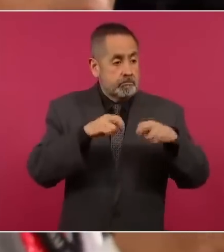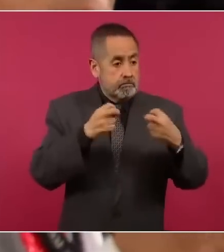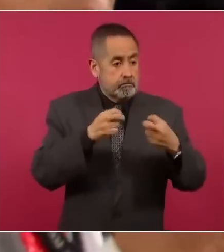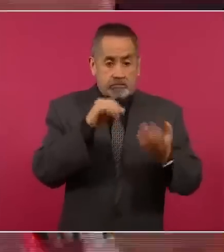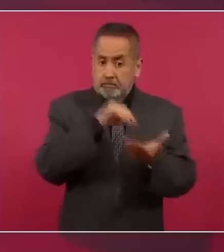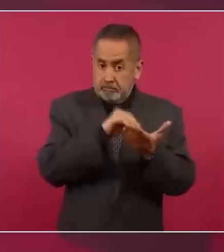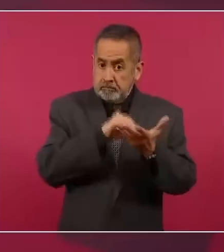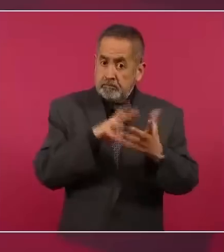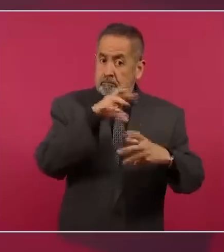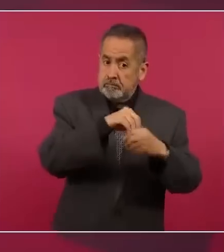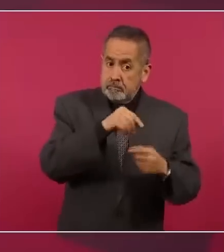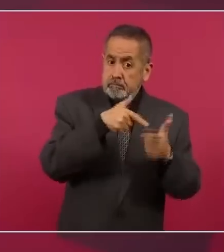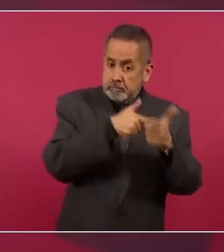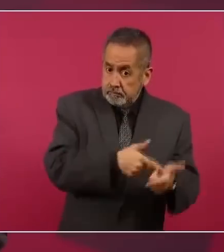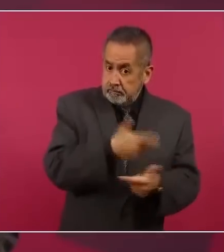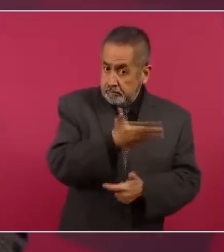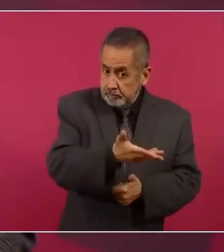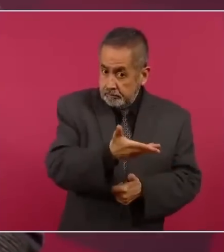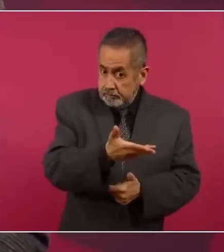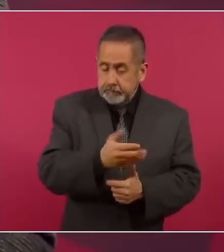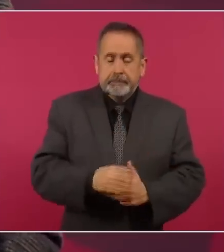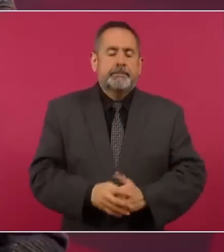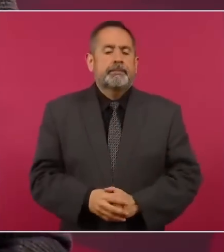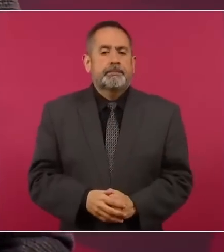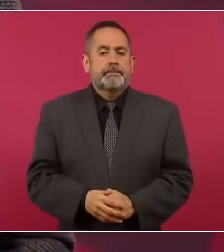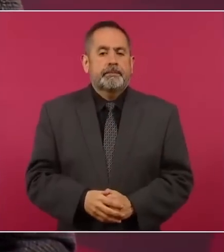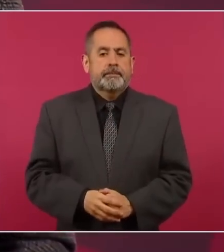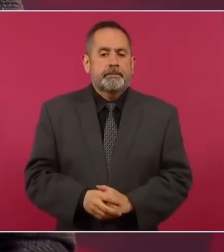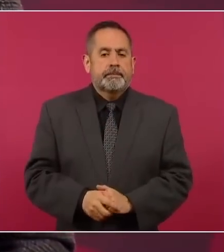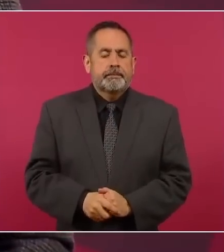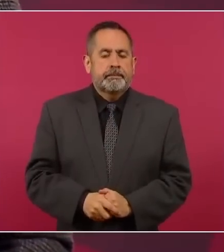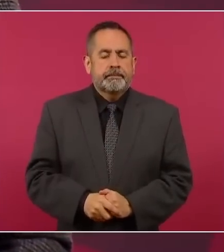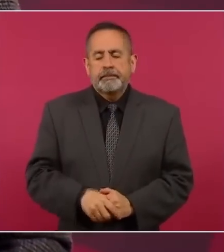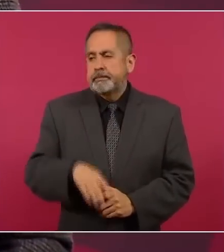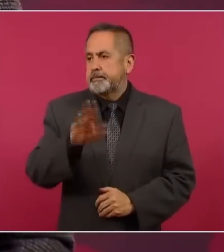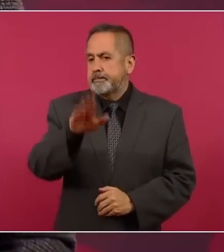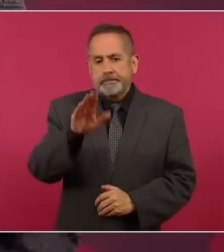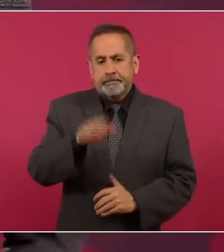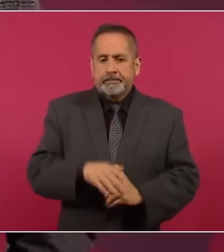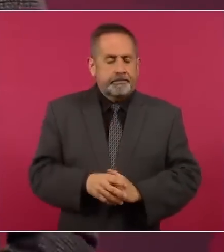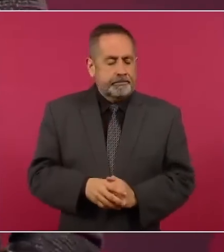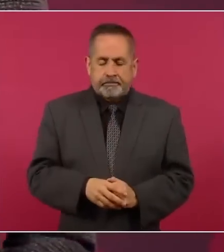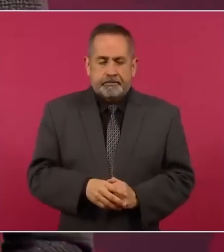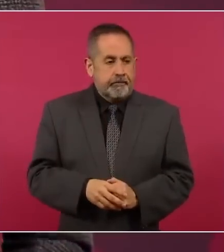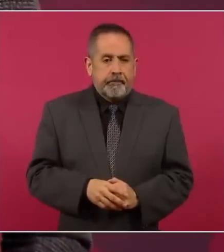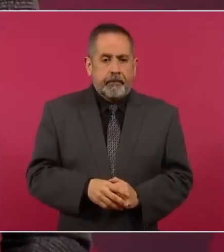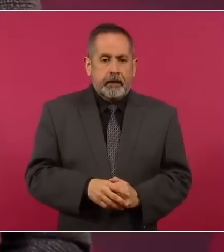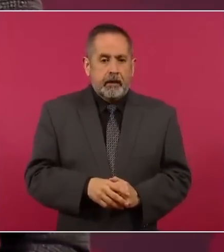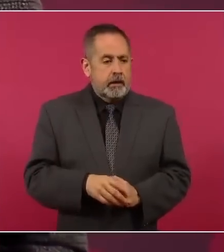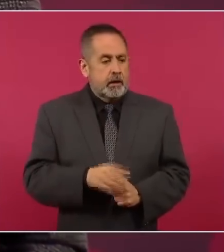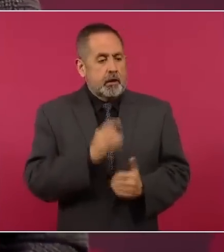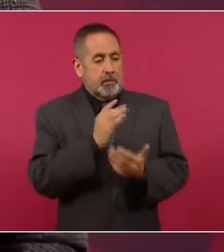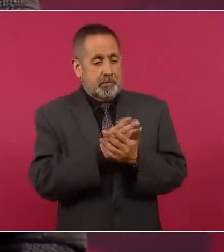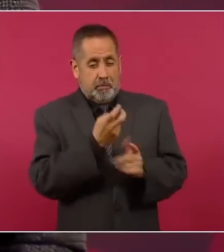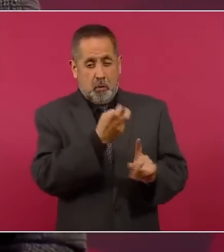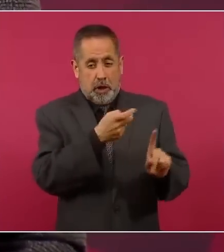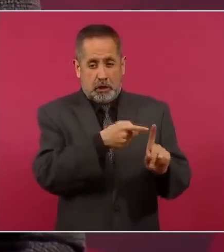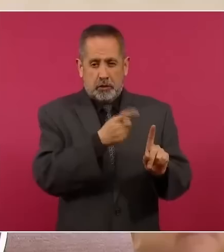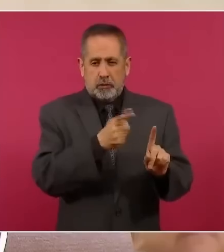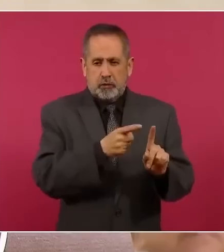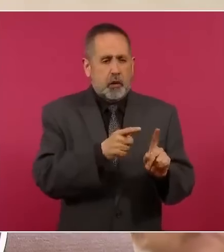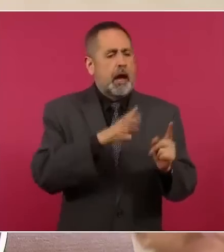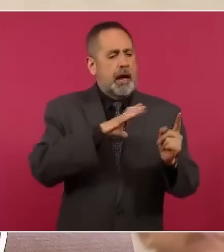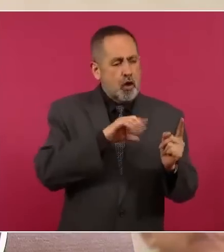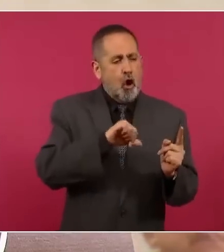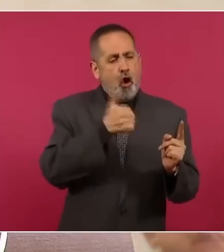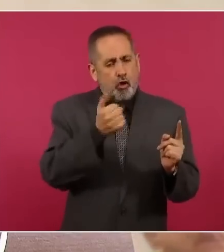país. Mire, hay una campaña, no sólo por este caso, ya lo